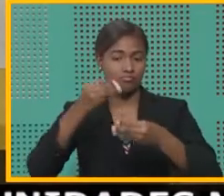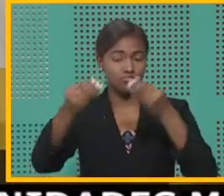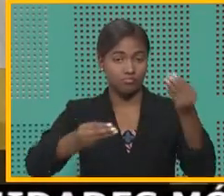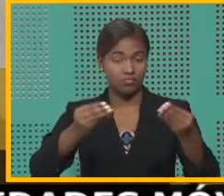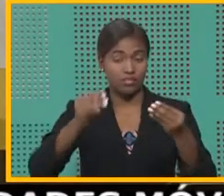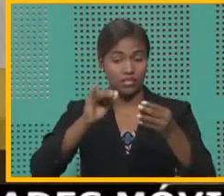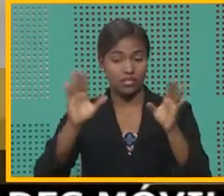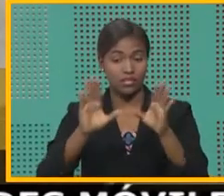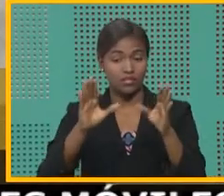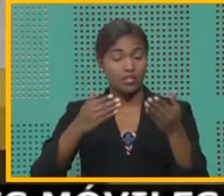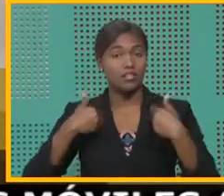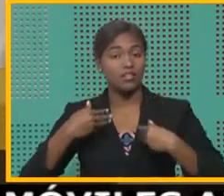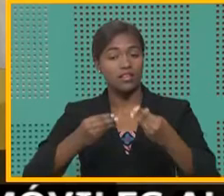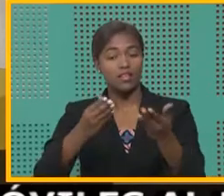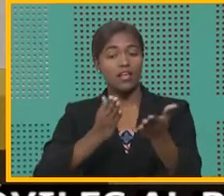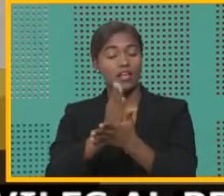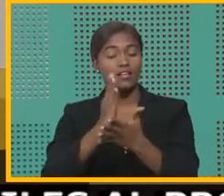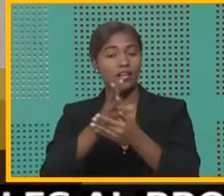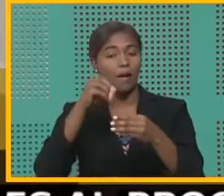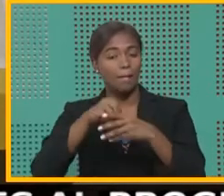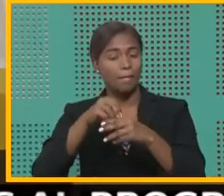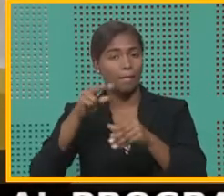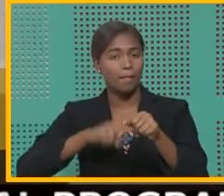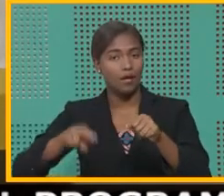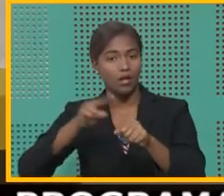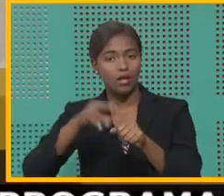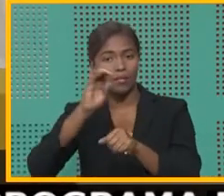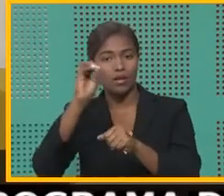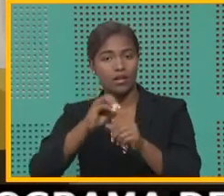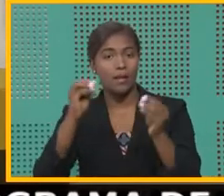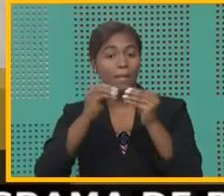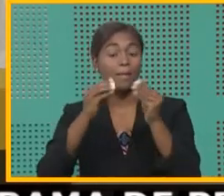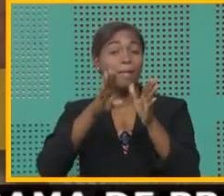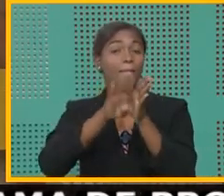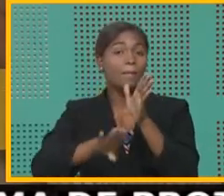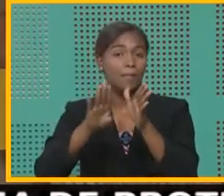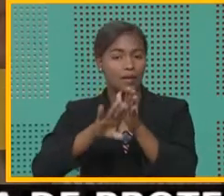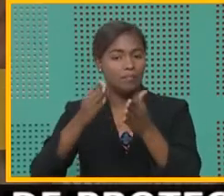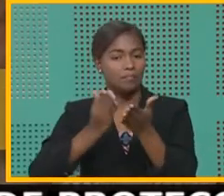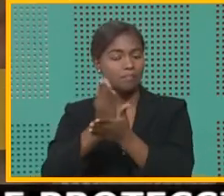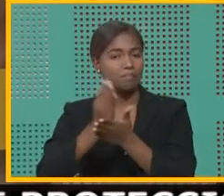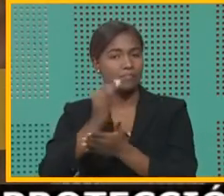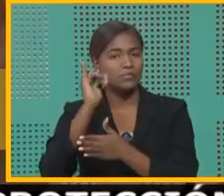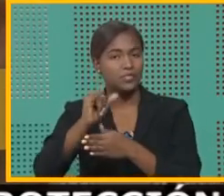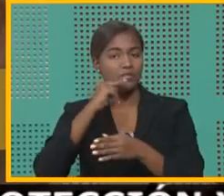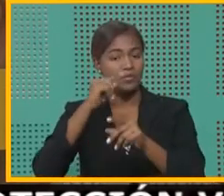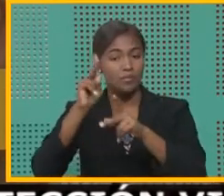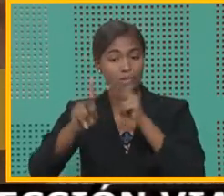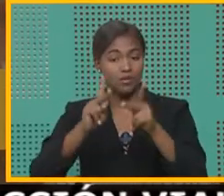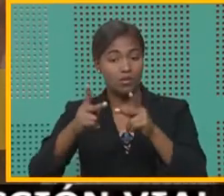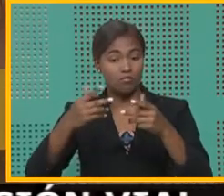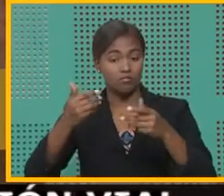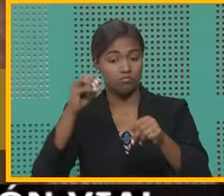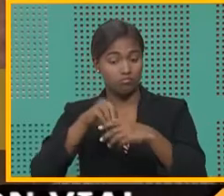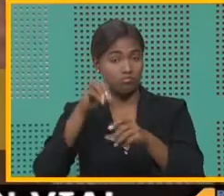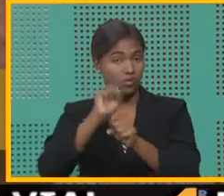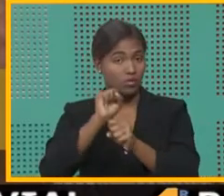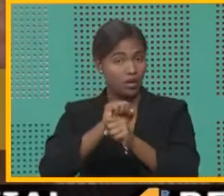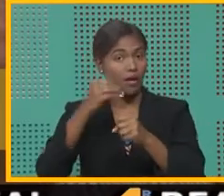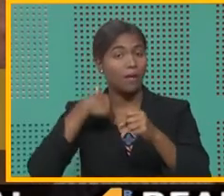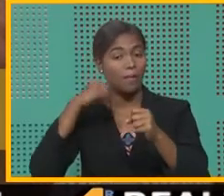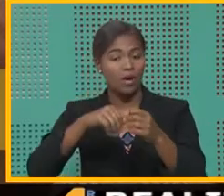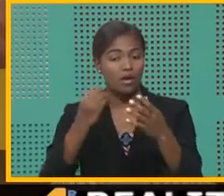Los títulos dan acceso a la banca formal con las tasas de interés más bajas, permitiendo esto que los productores agrícolas hagan de sus